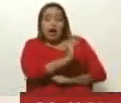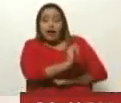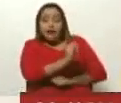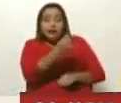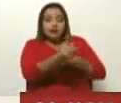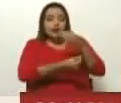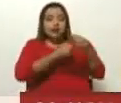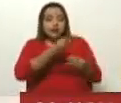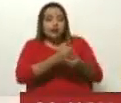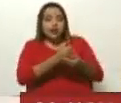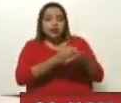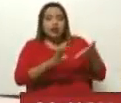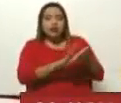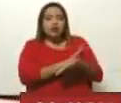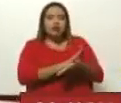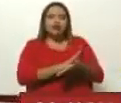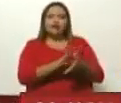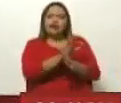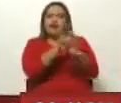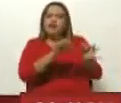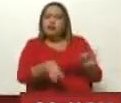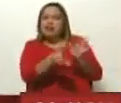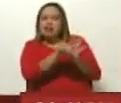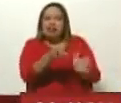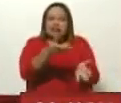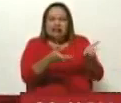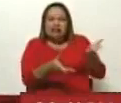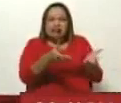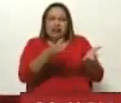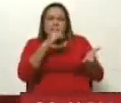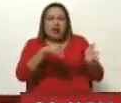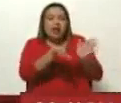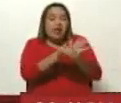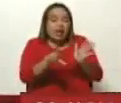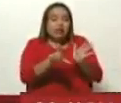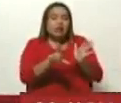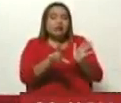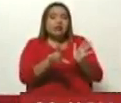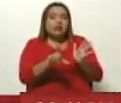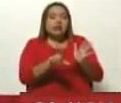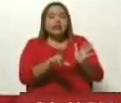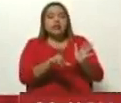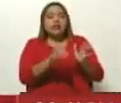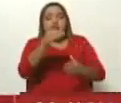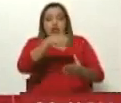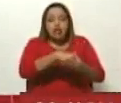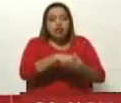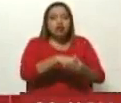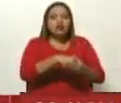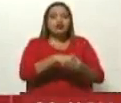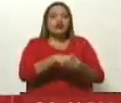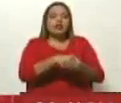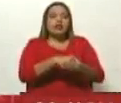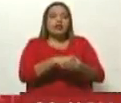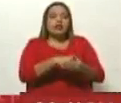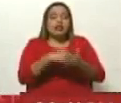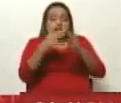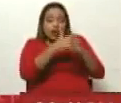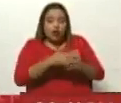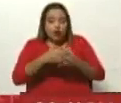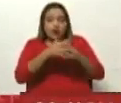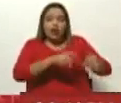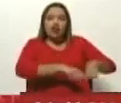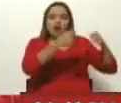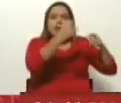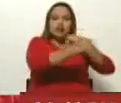principio sobre un aparataje de una legalidad nacional de Estados Unidos que rompe la legalidad internacional. Entonces, si alguien lo